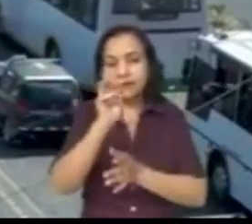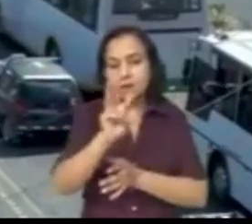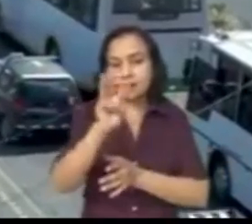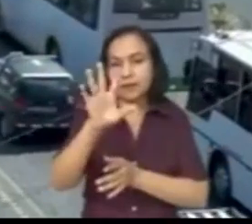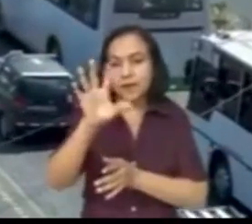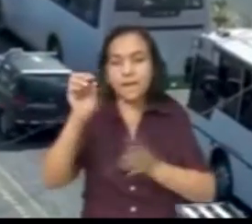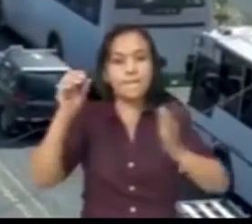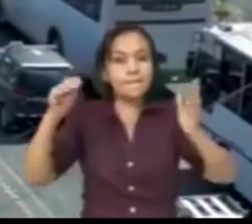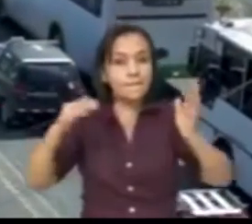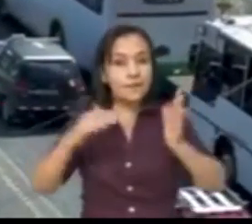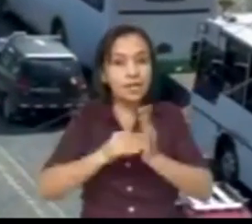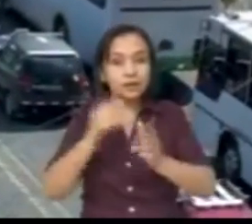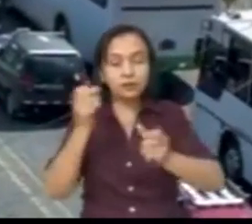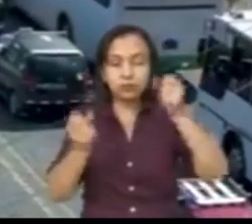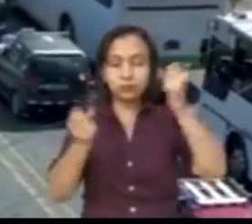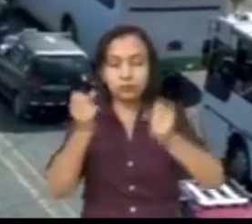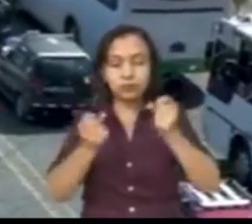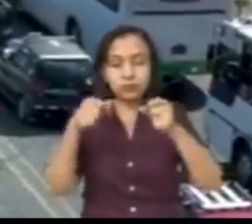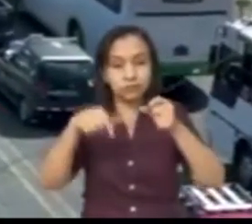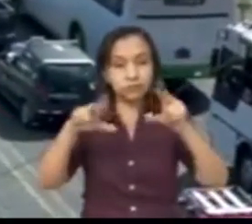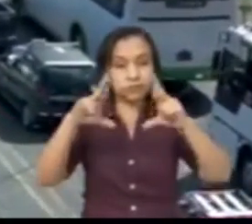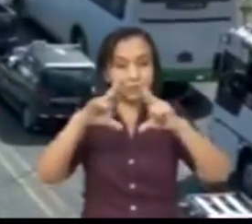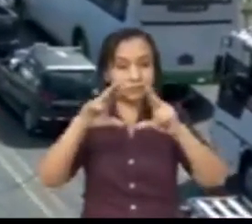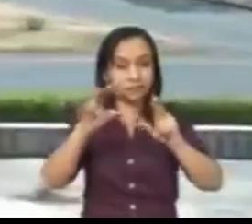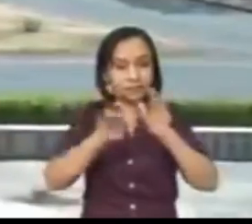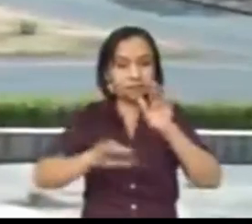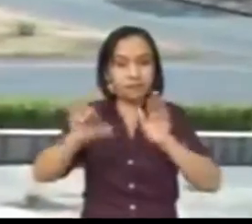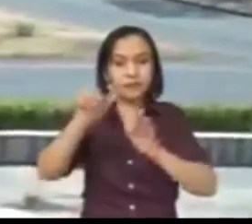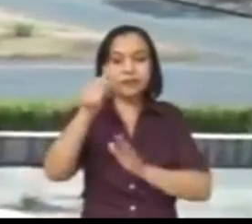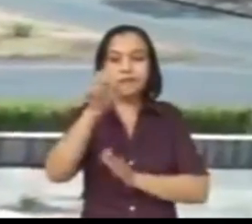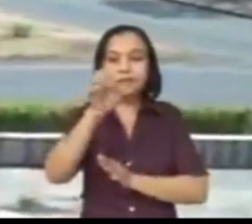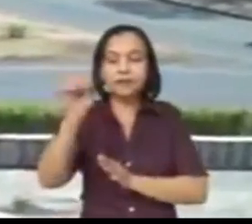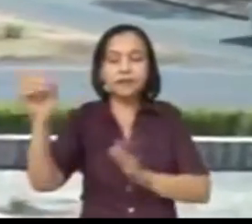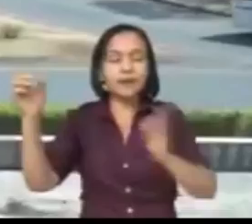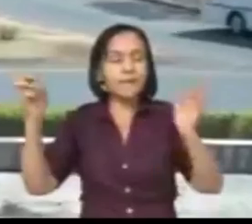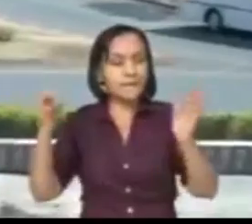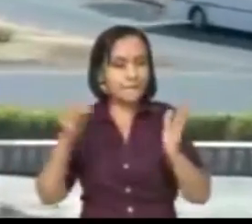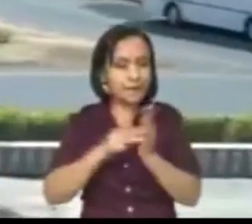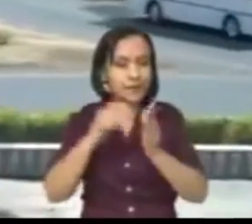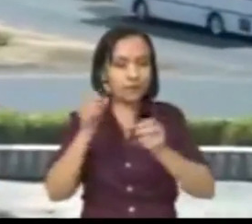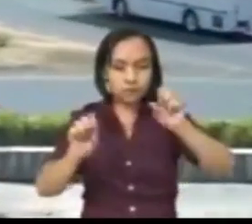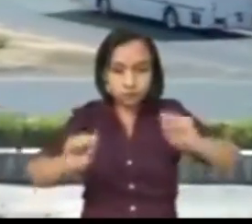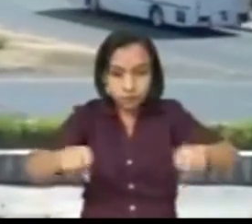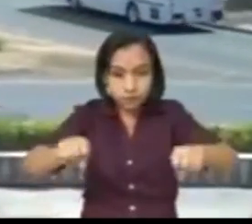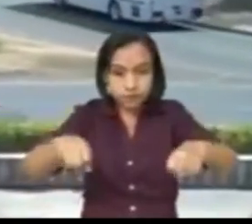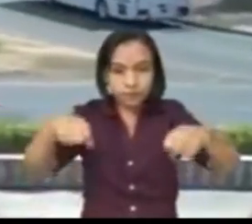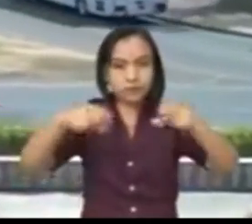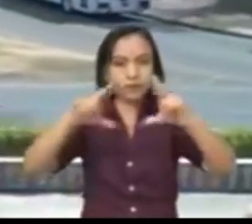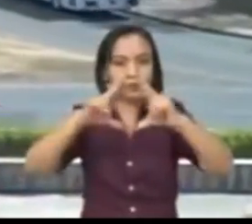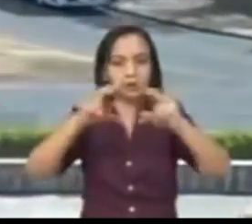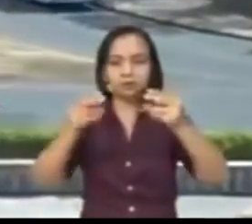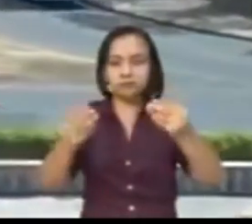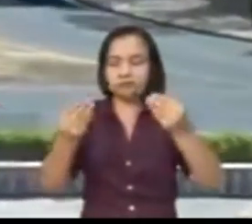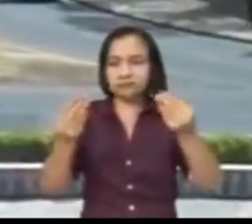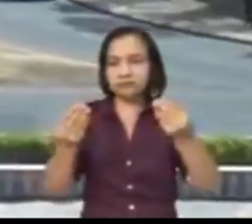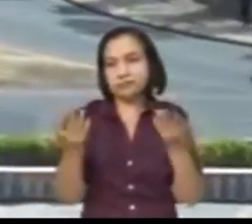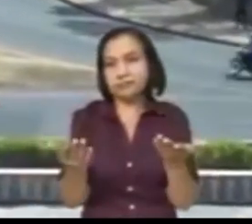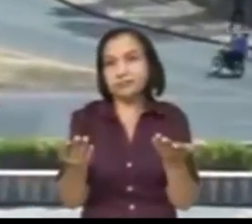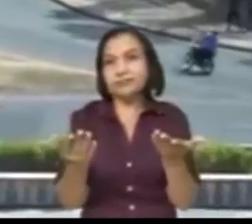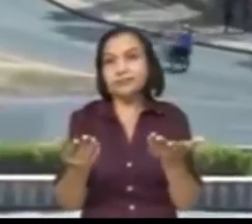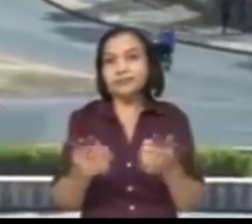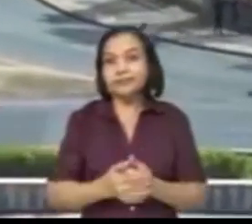mil y en moto van más de 600 mil. Entonces, toda esa gran cantidad de vehículos, y ese es